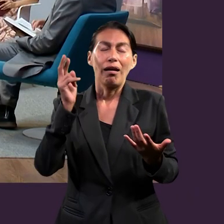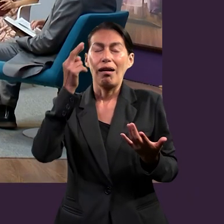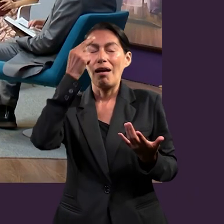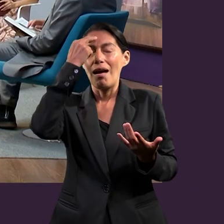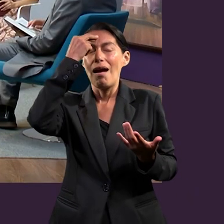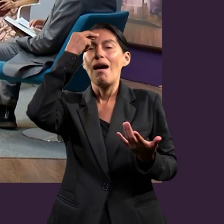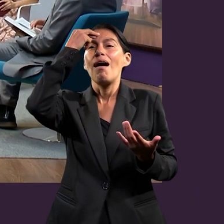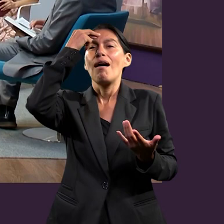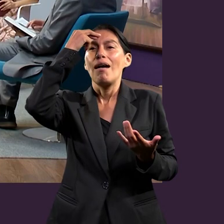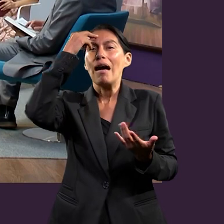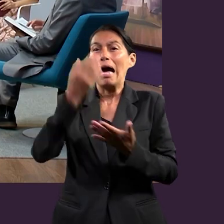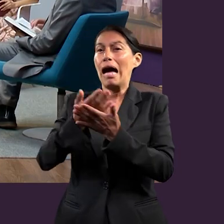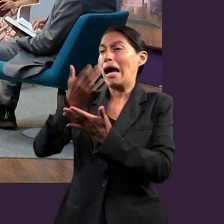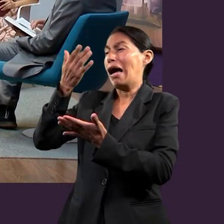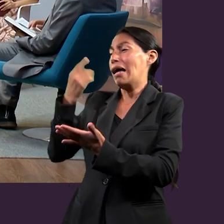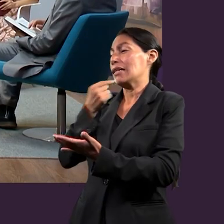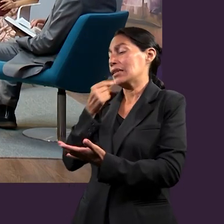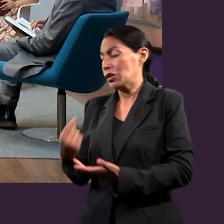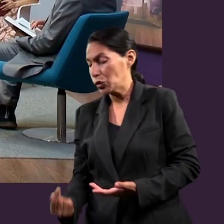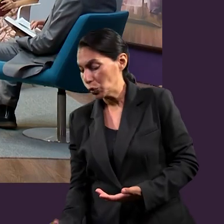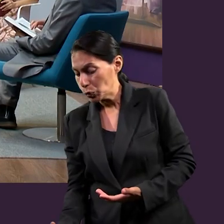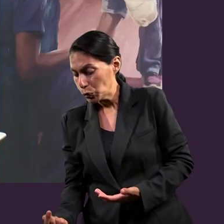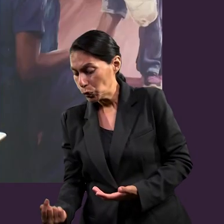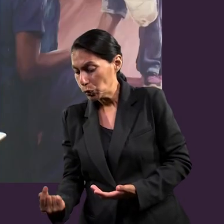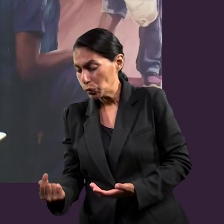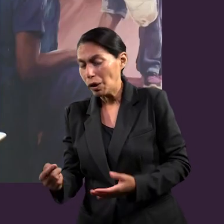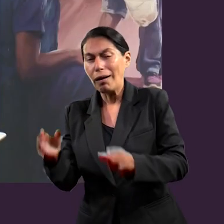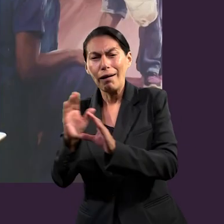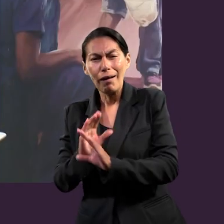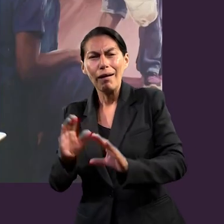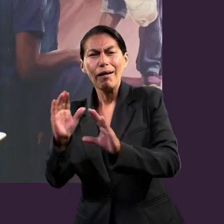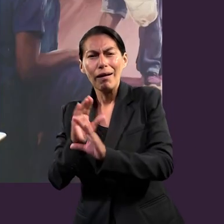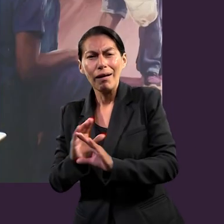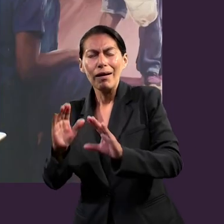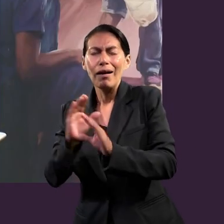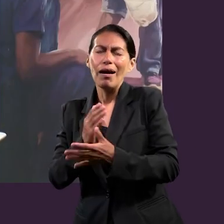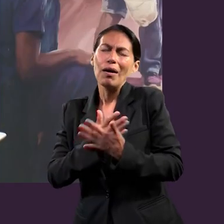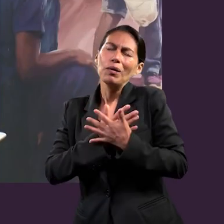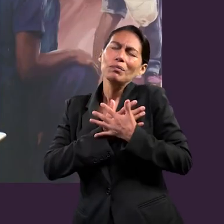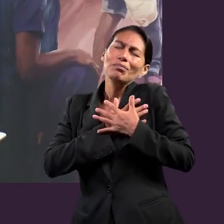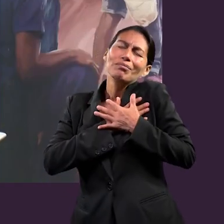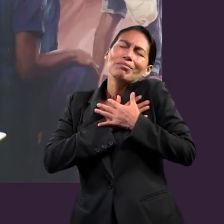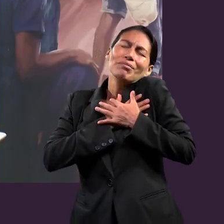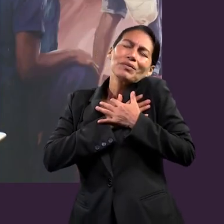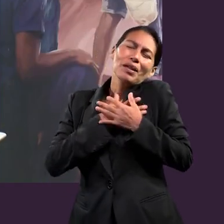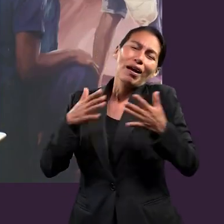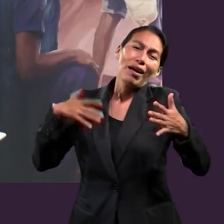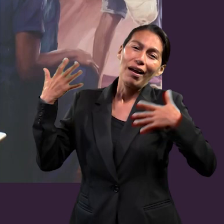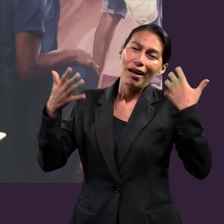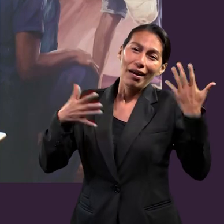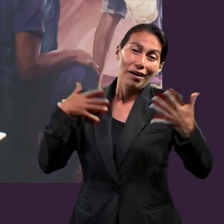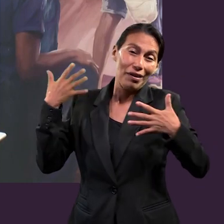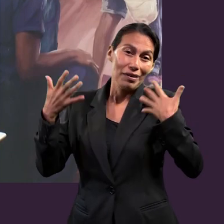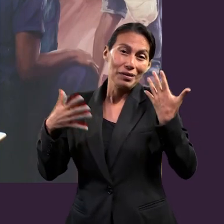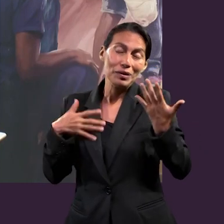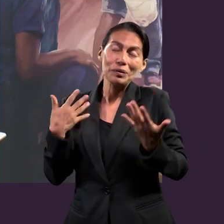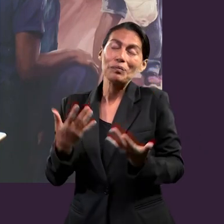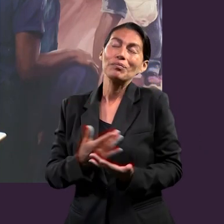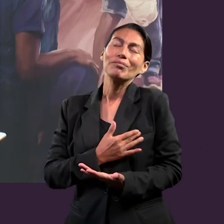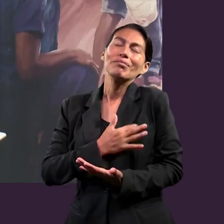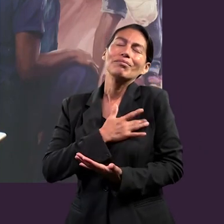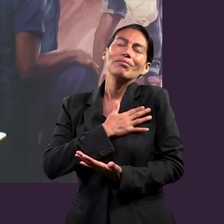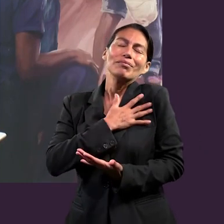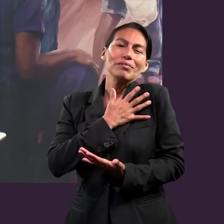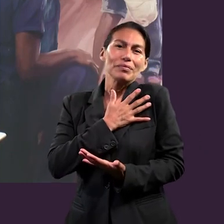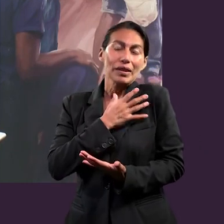pequeñas canciones que a veces nos recuerdan cuando éramos niños, que nos trae amor y alegría a nuestros corazones, ¿verdad? Entonces